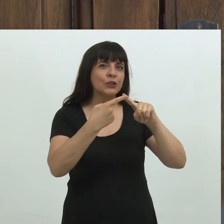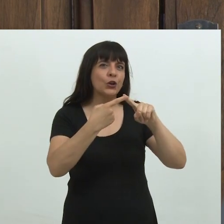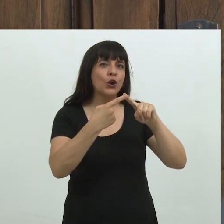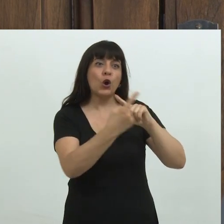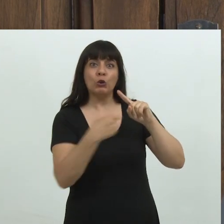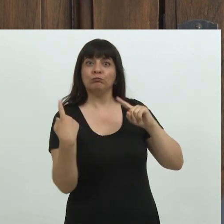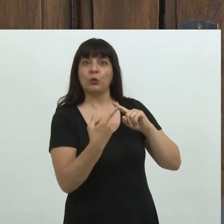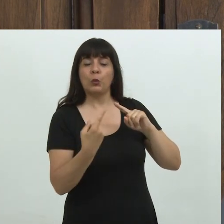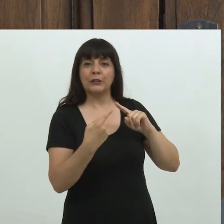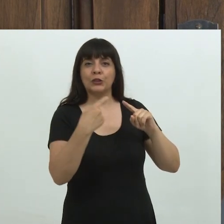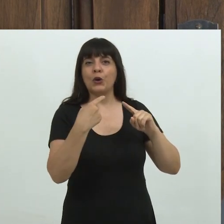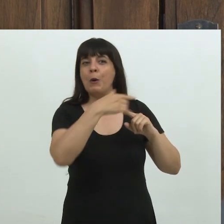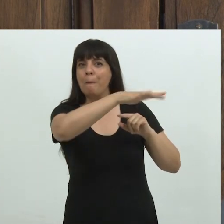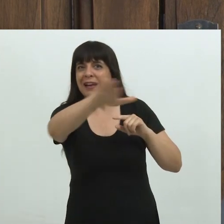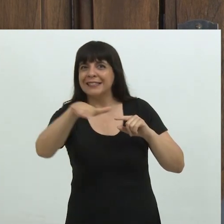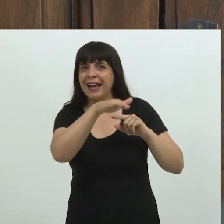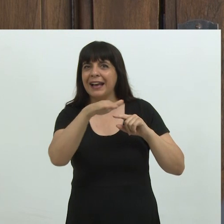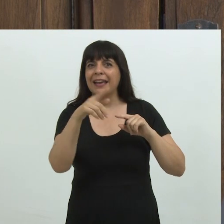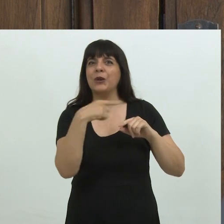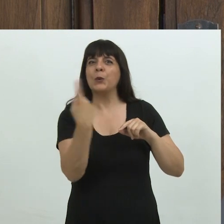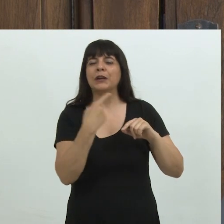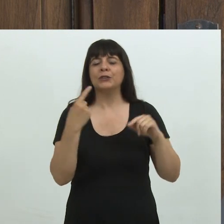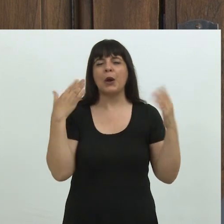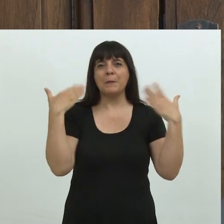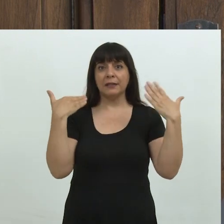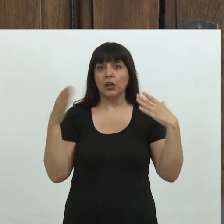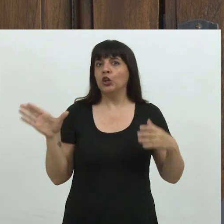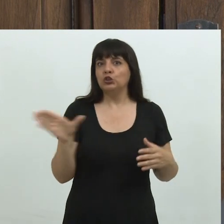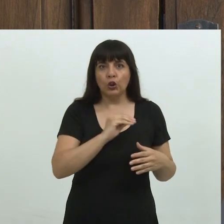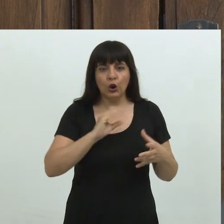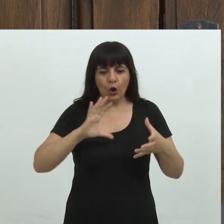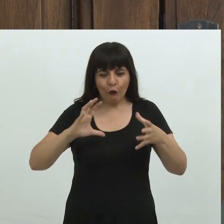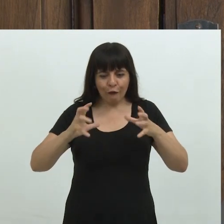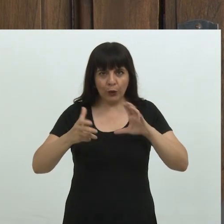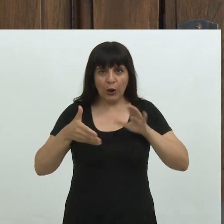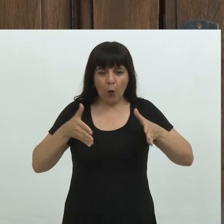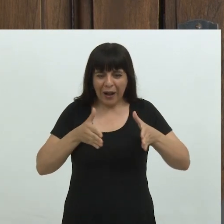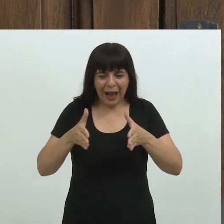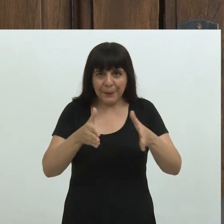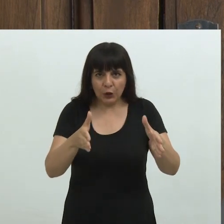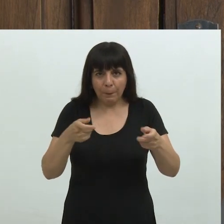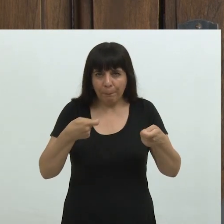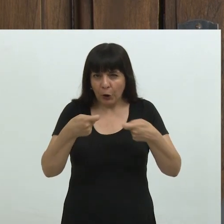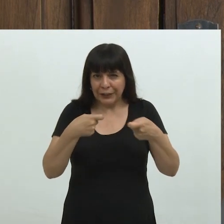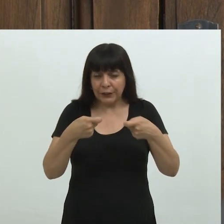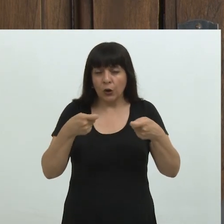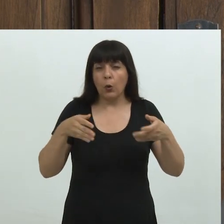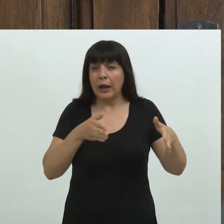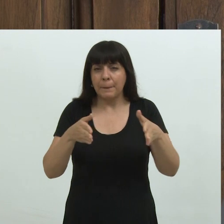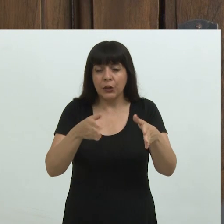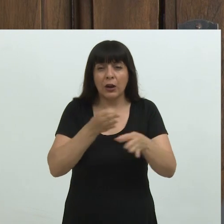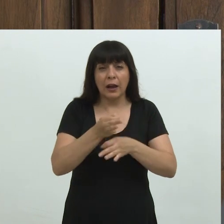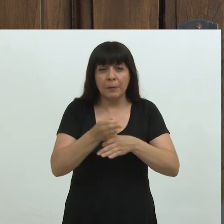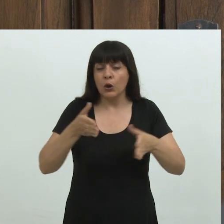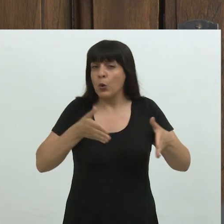ambiente, vienen a confirmar un camino político, un camino académico, un camino social